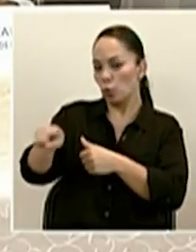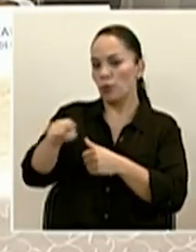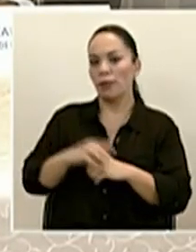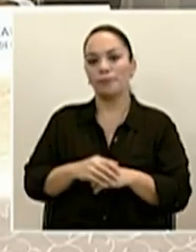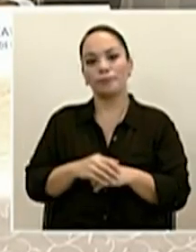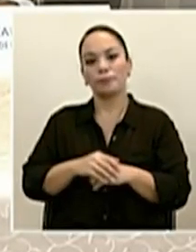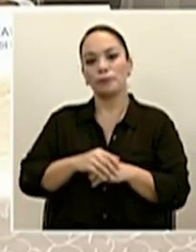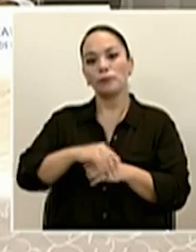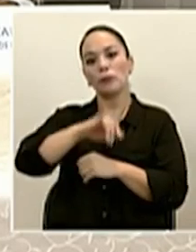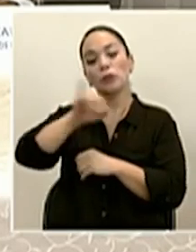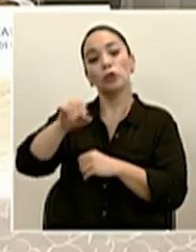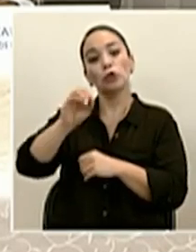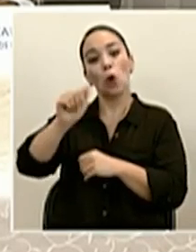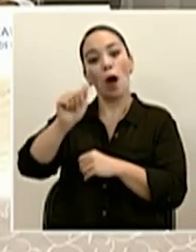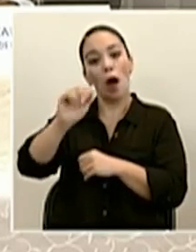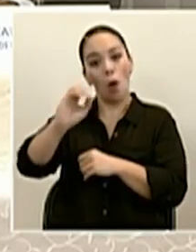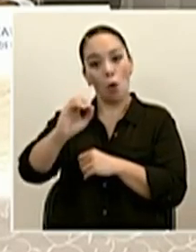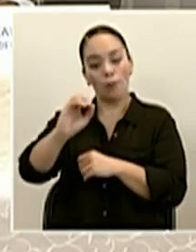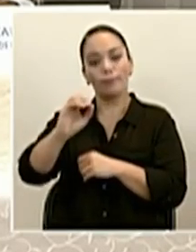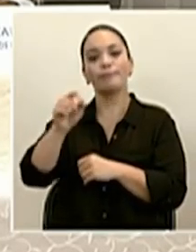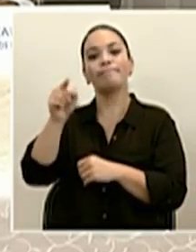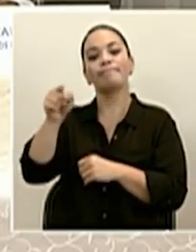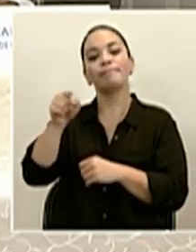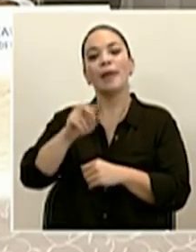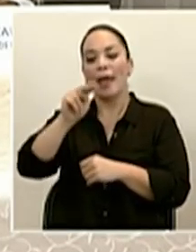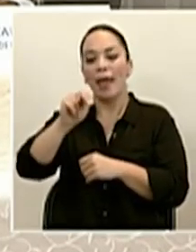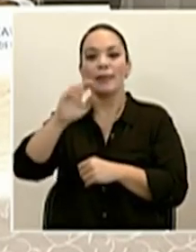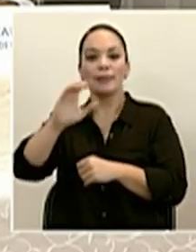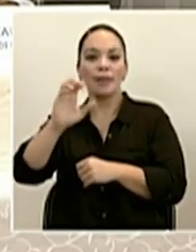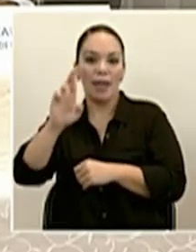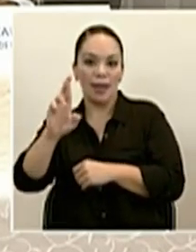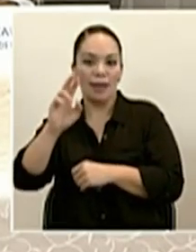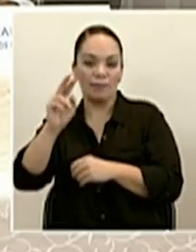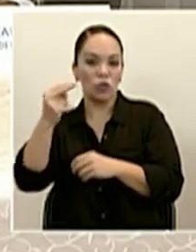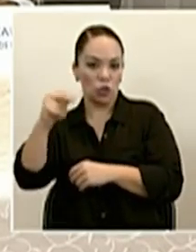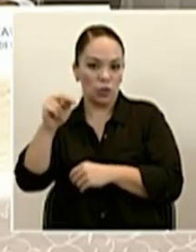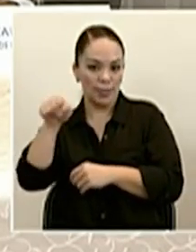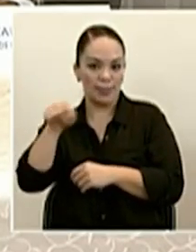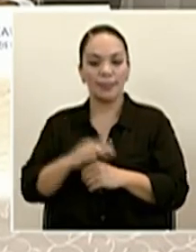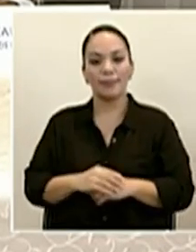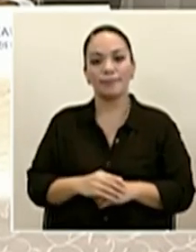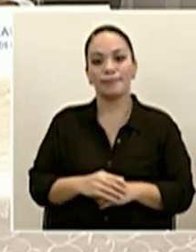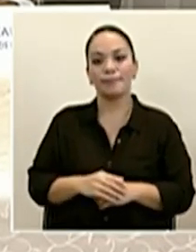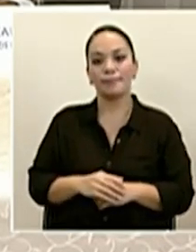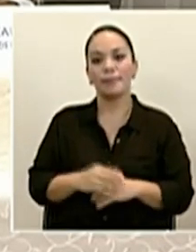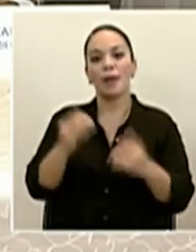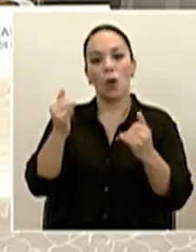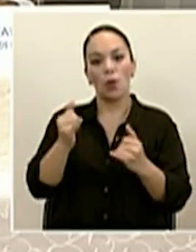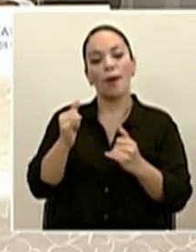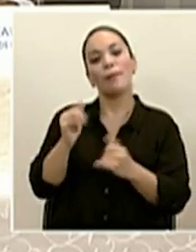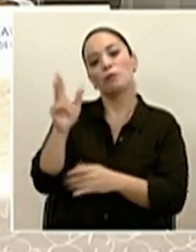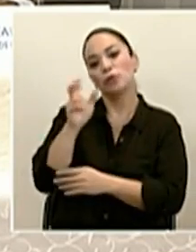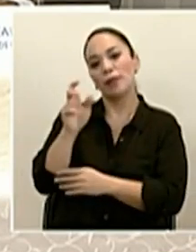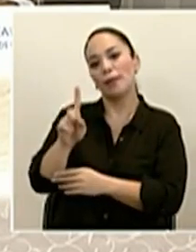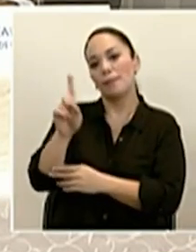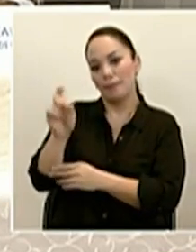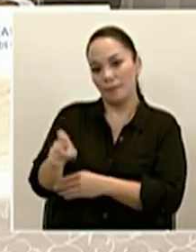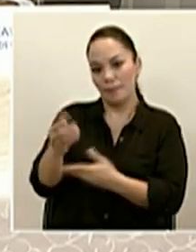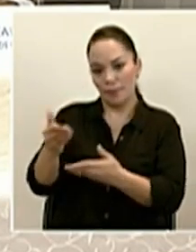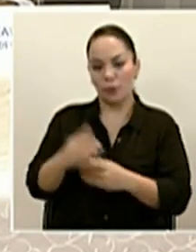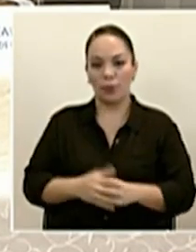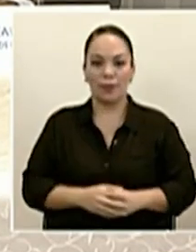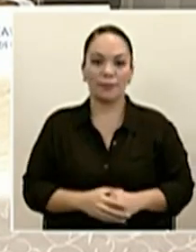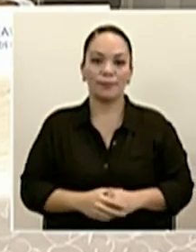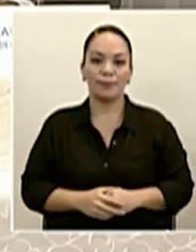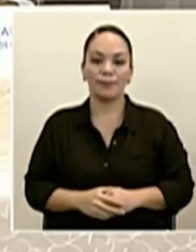del colega Joao Gómez del medio digital NCR Noticias, a quien vamos a escuchar a continuación a realizar su